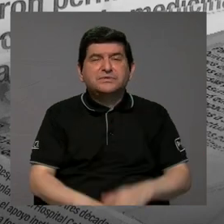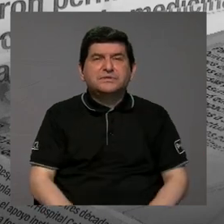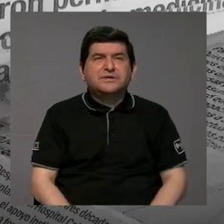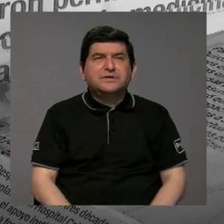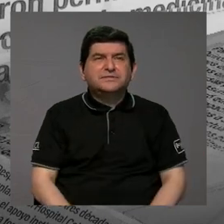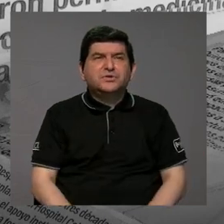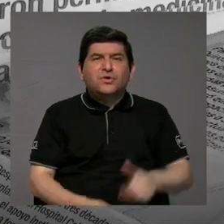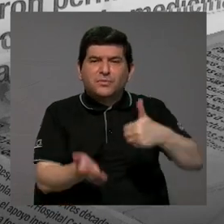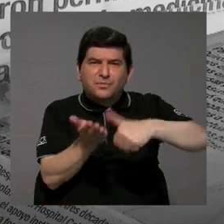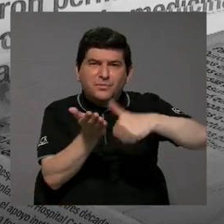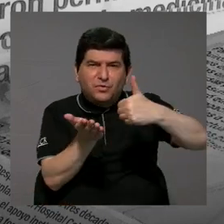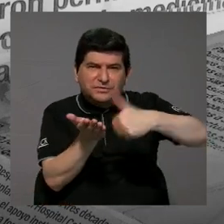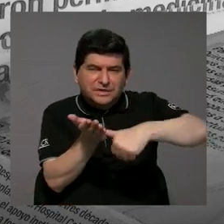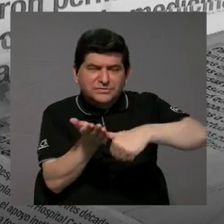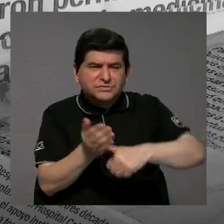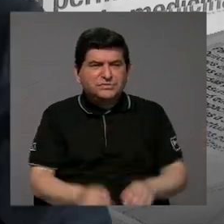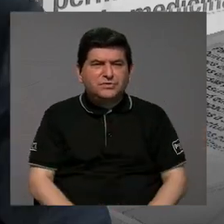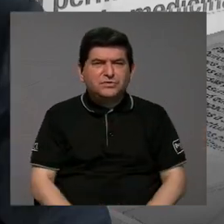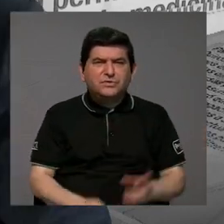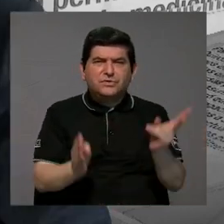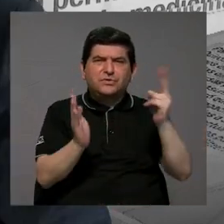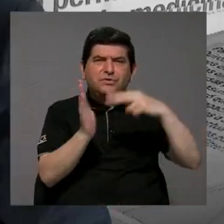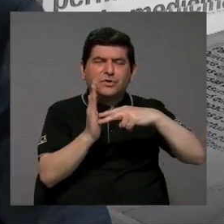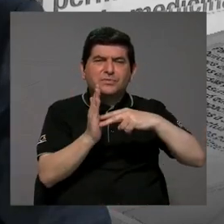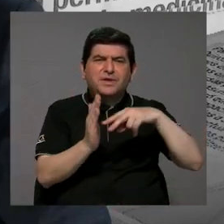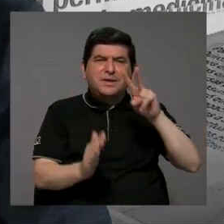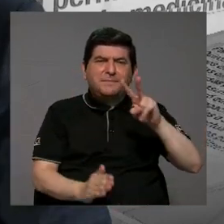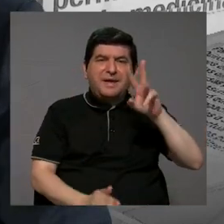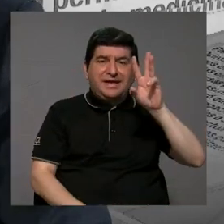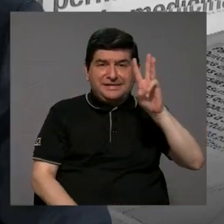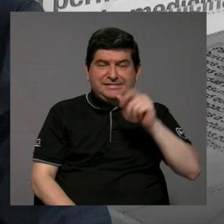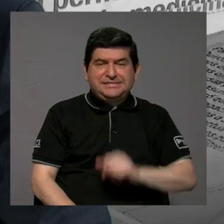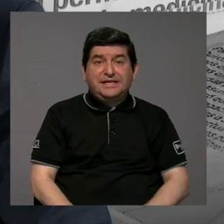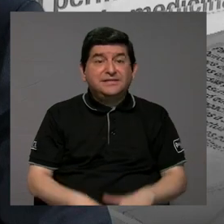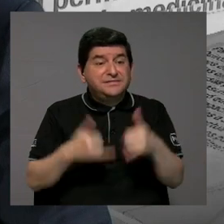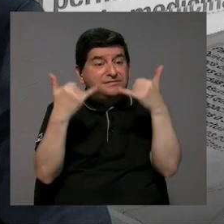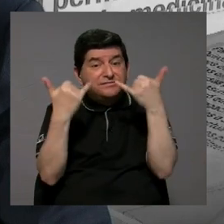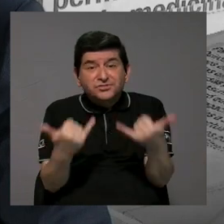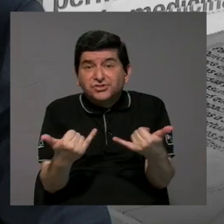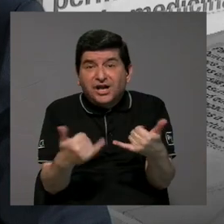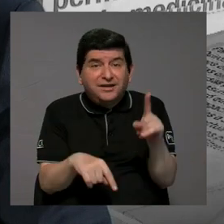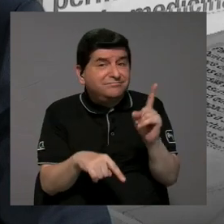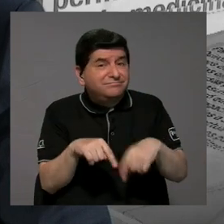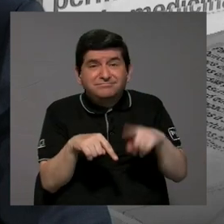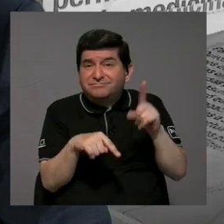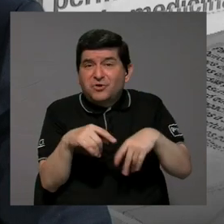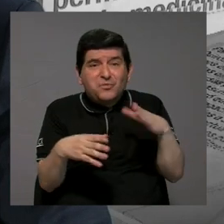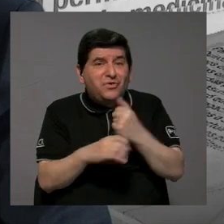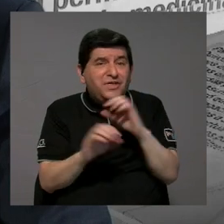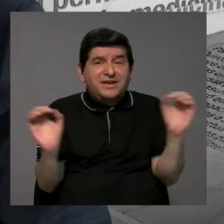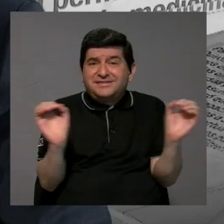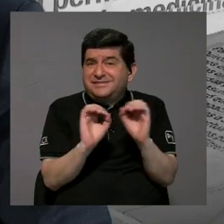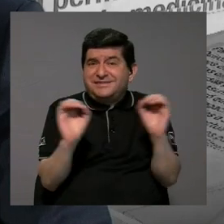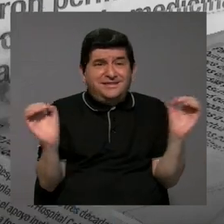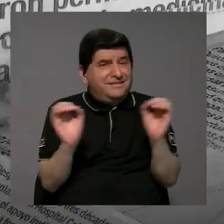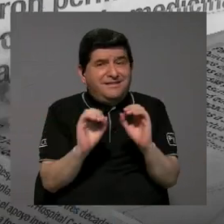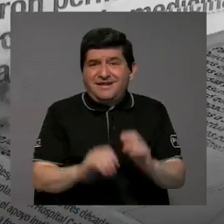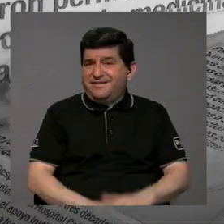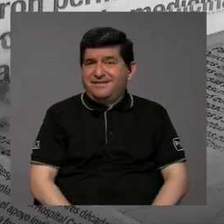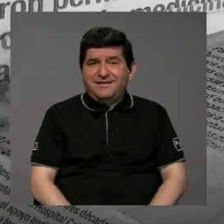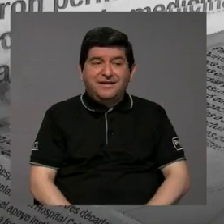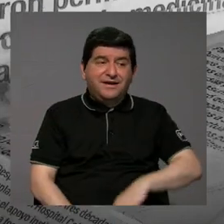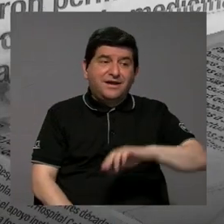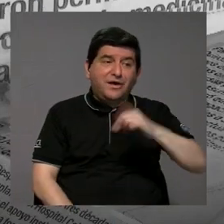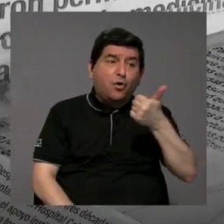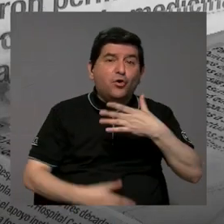2024-2026 ya no se podría hacer absolutamente nada porque